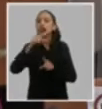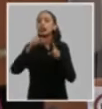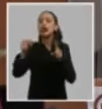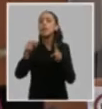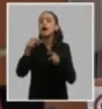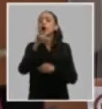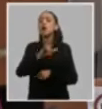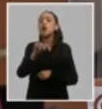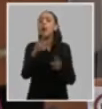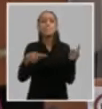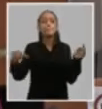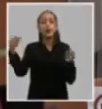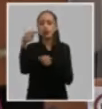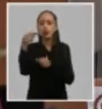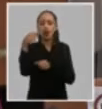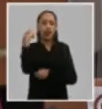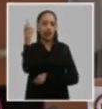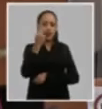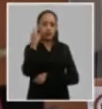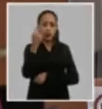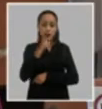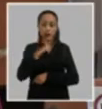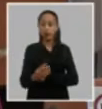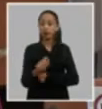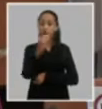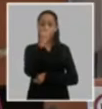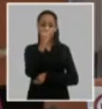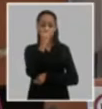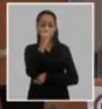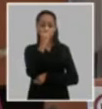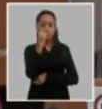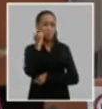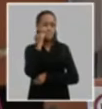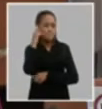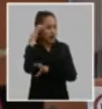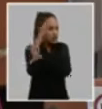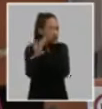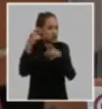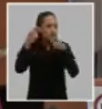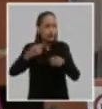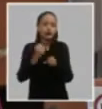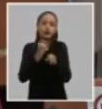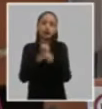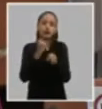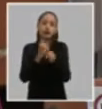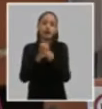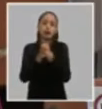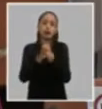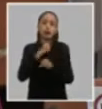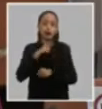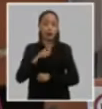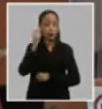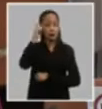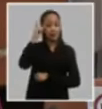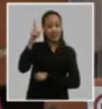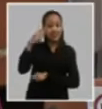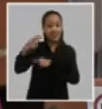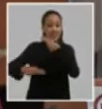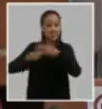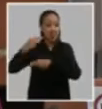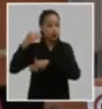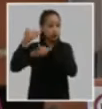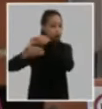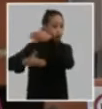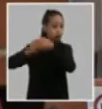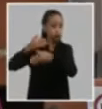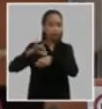soberanía alimentaria y la educación nutricional con más ciencia tomando como ejemplo la experiencia que se ha venido desarrollando